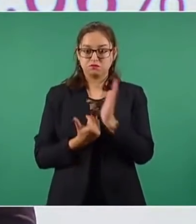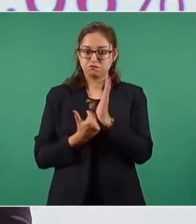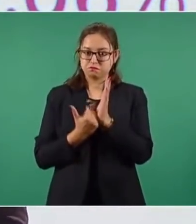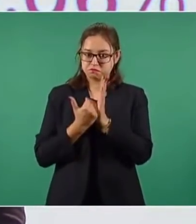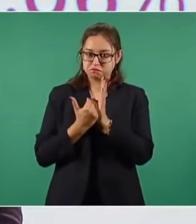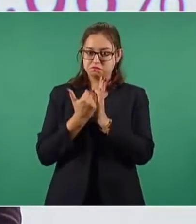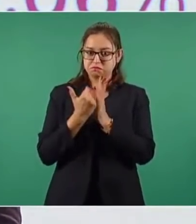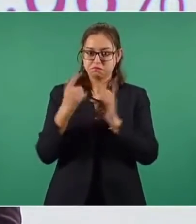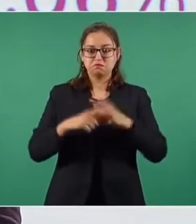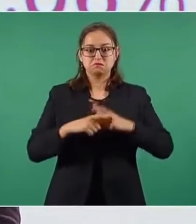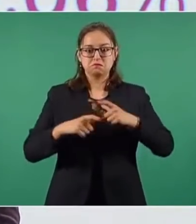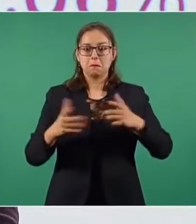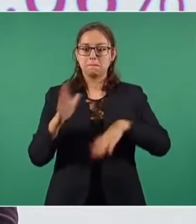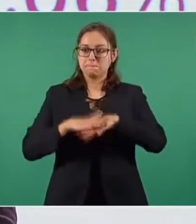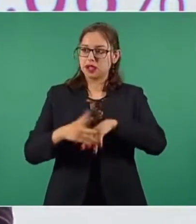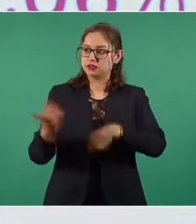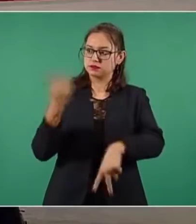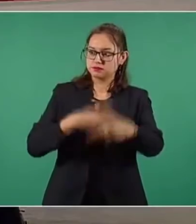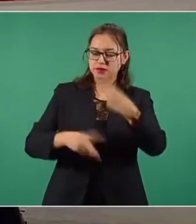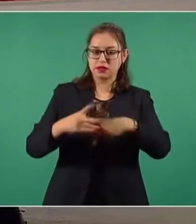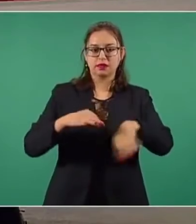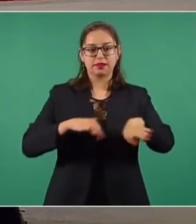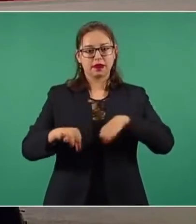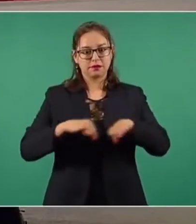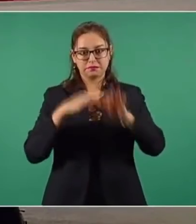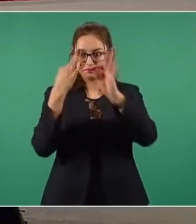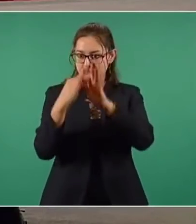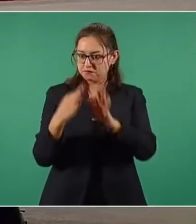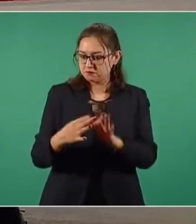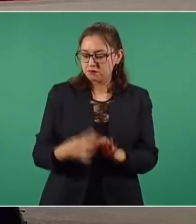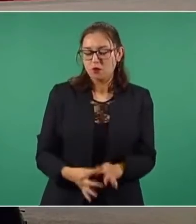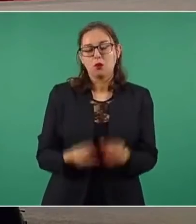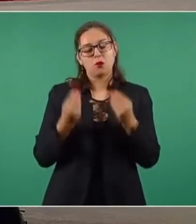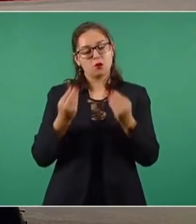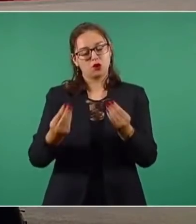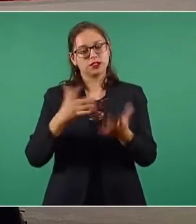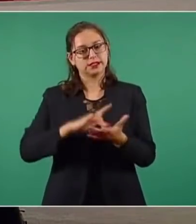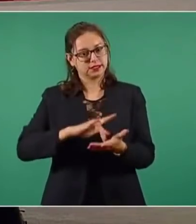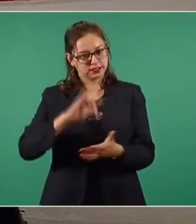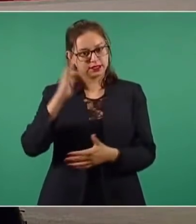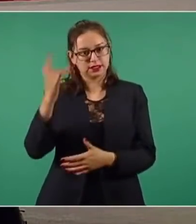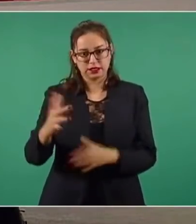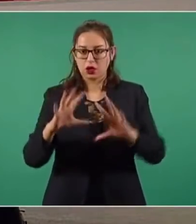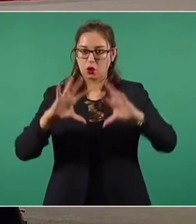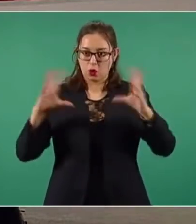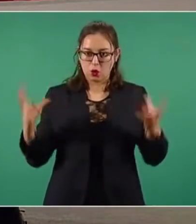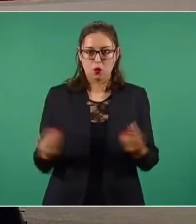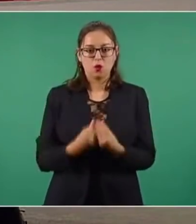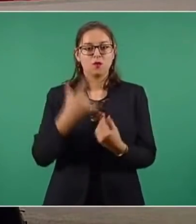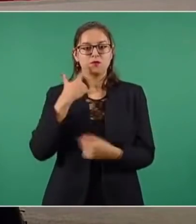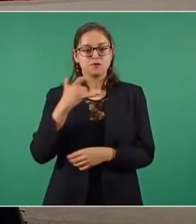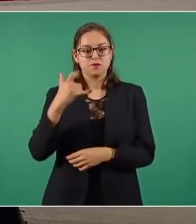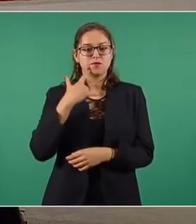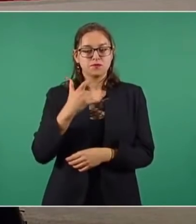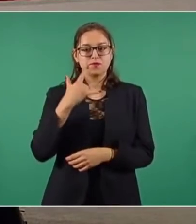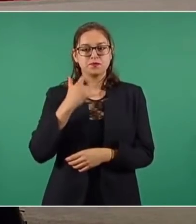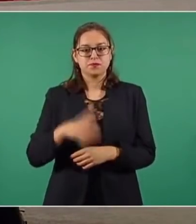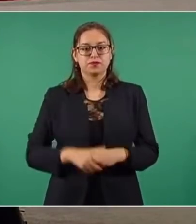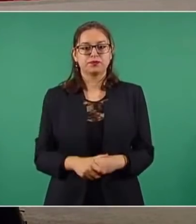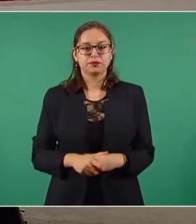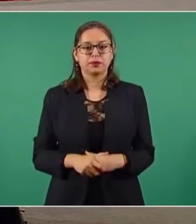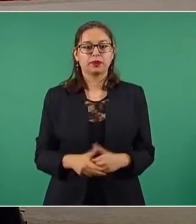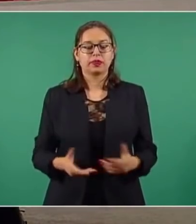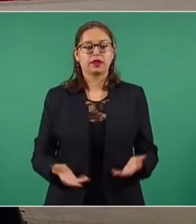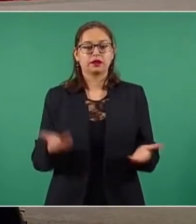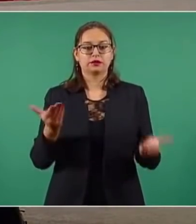lo agradezco y reconozco el esfuerzo que se está haciendo para este regreso que de manera conjunta se está logrando. Si también hacemos